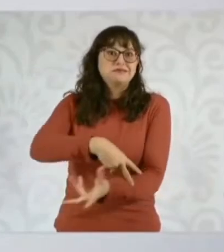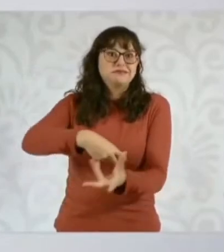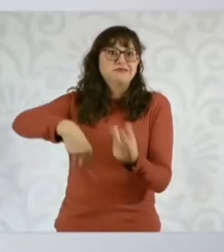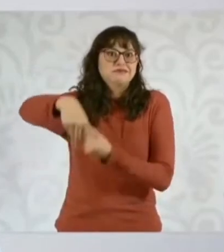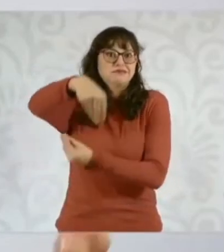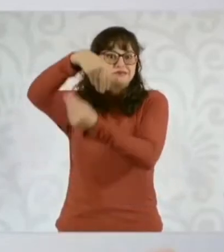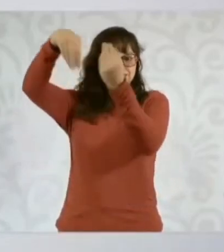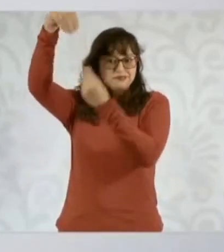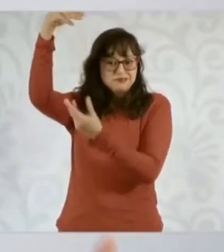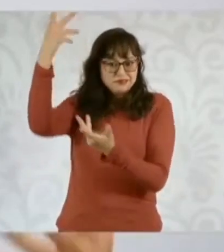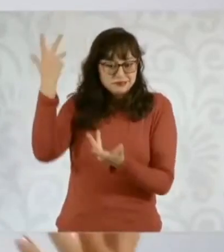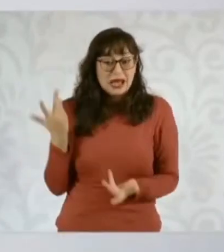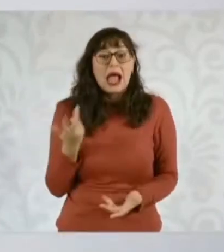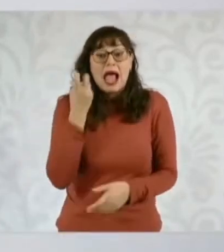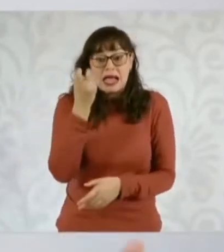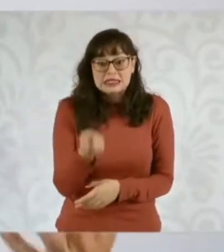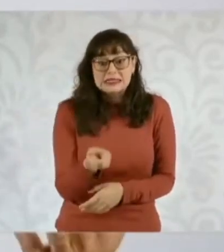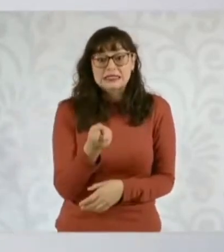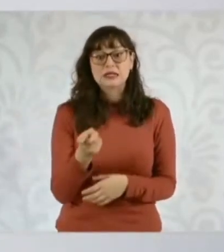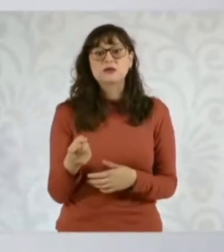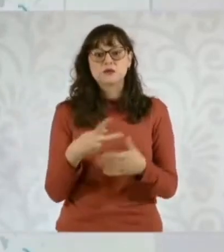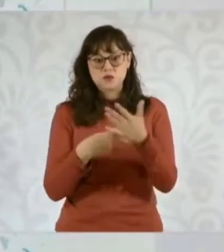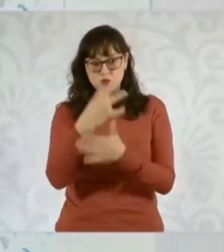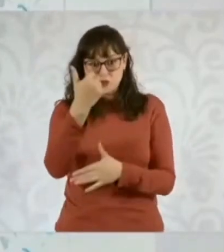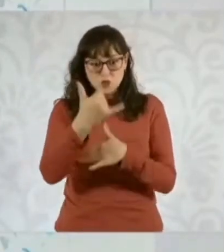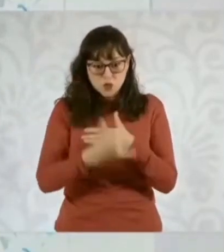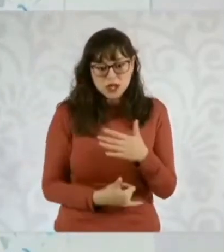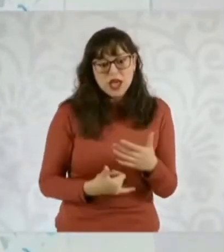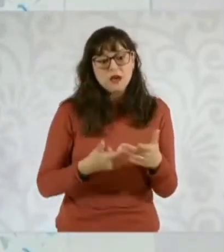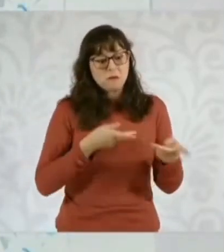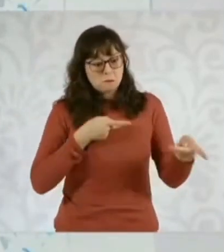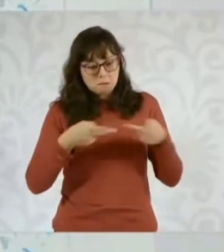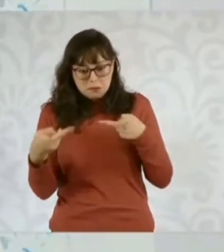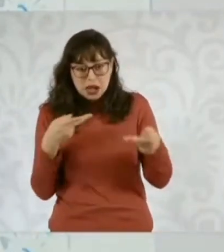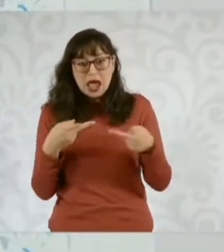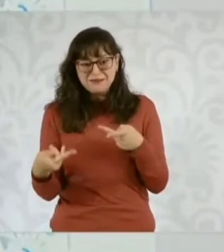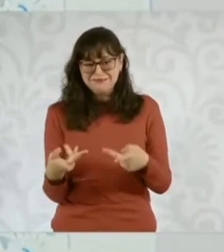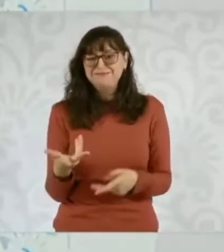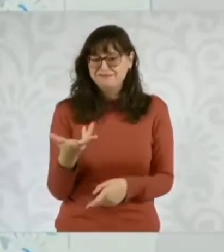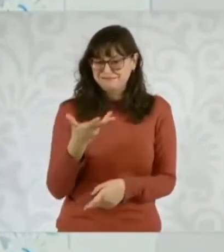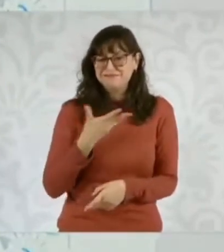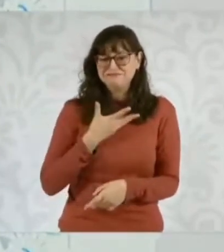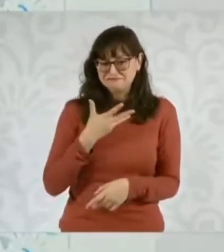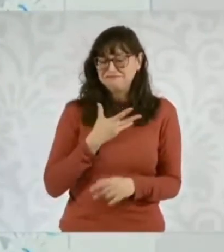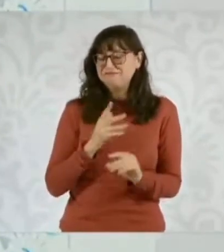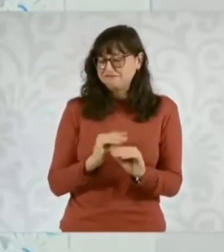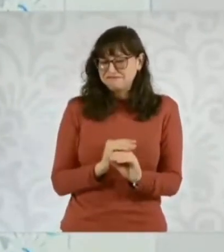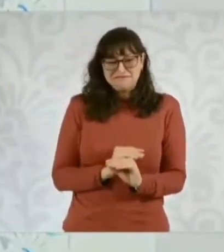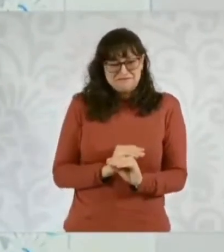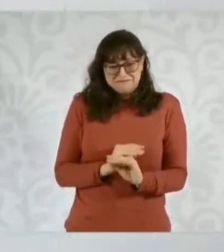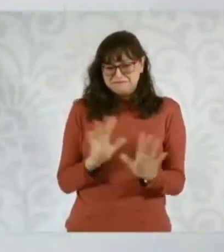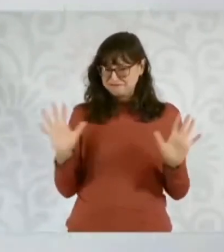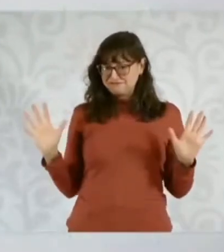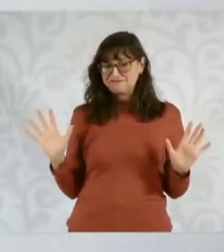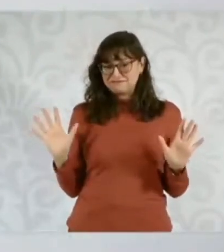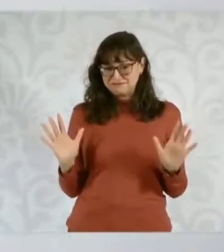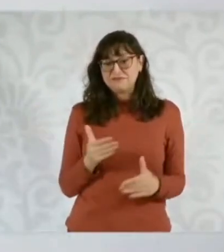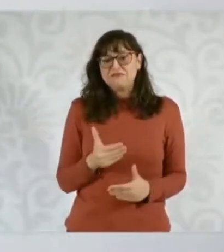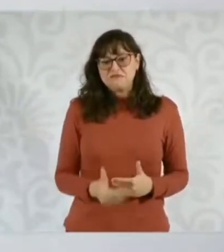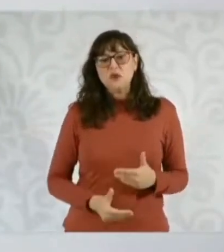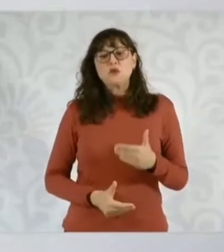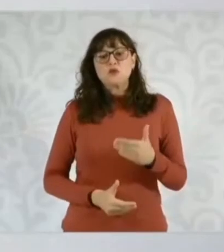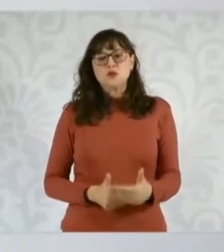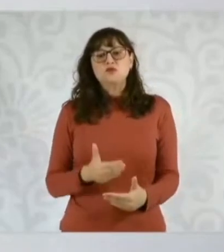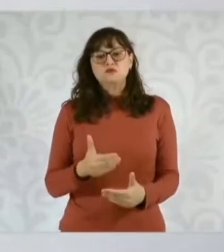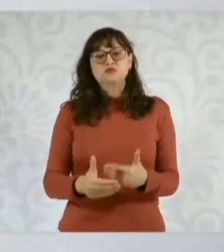economía. Entonces, hay un proyecto, hay estrategia, hay plan nacional, lo tenemos claro, y al mismo tiempo eso nos va a